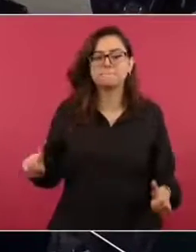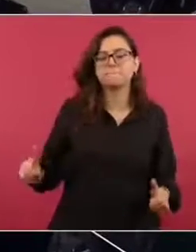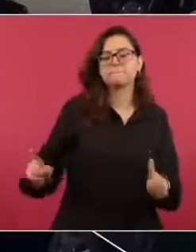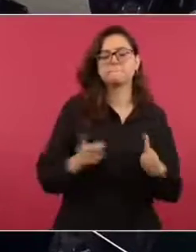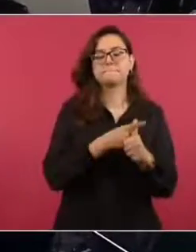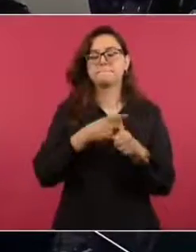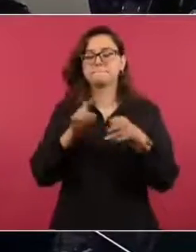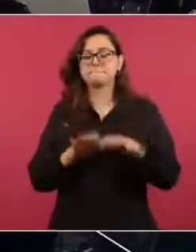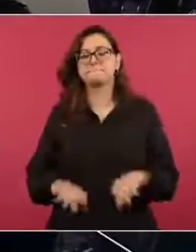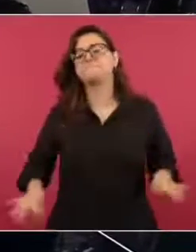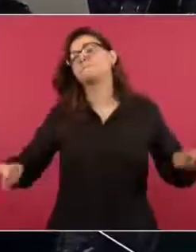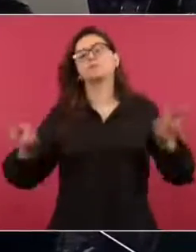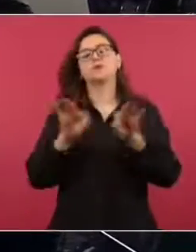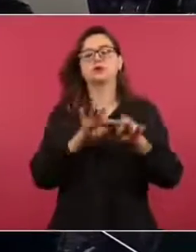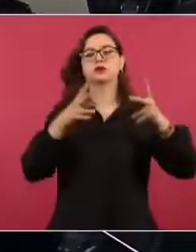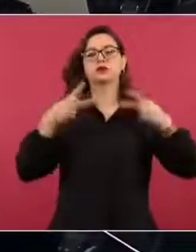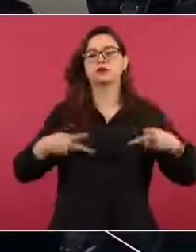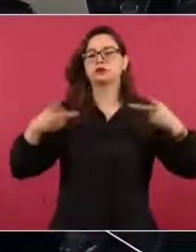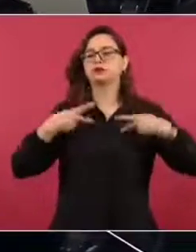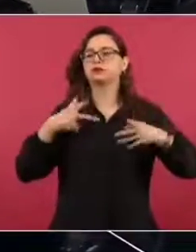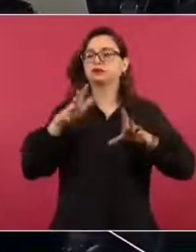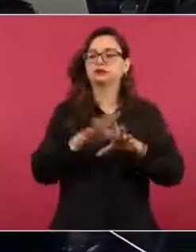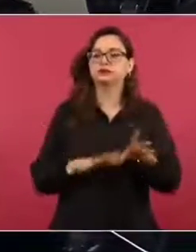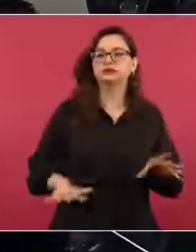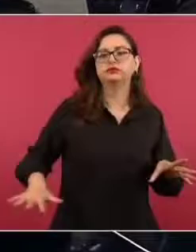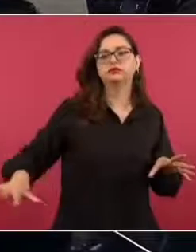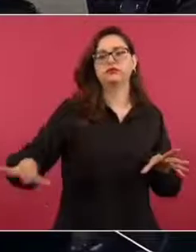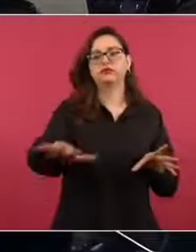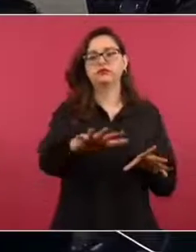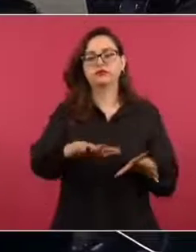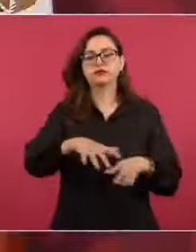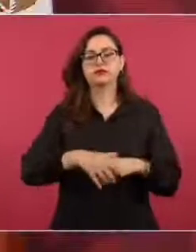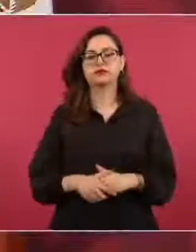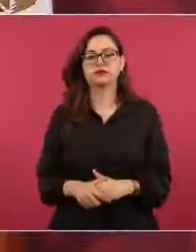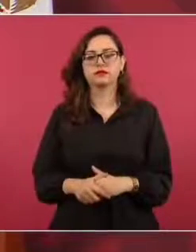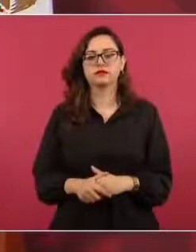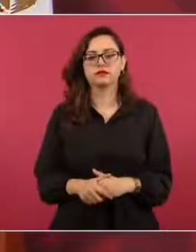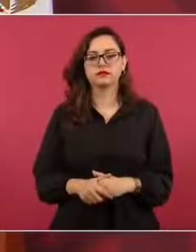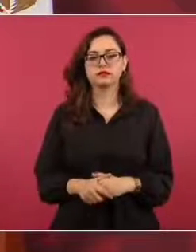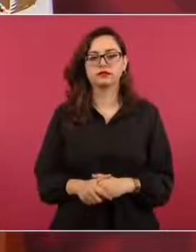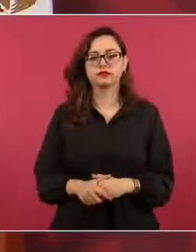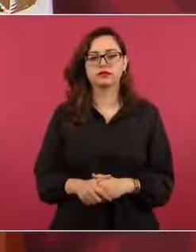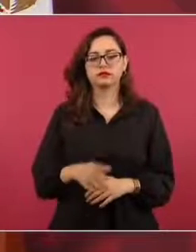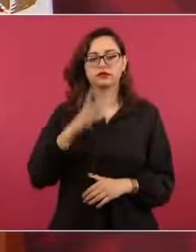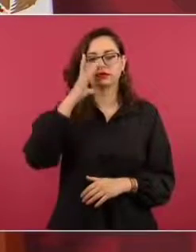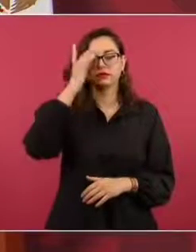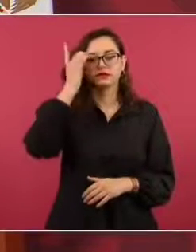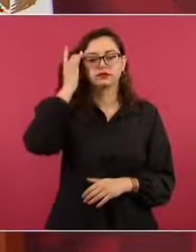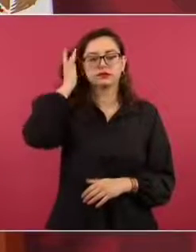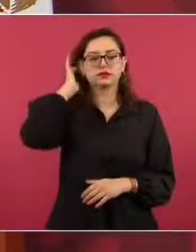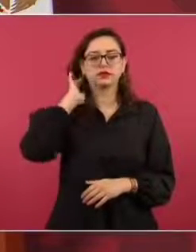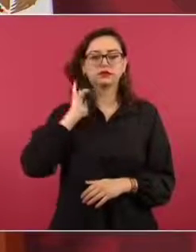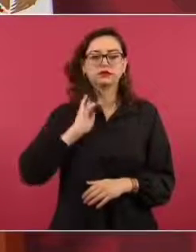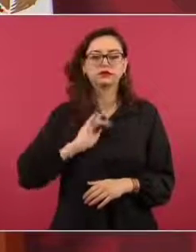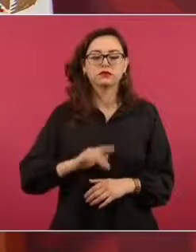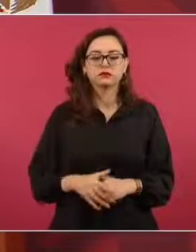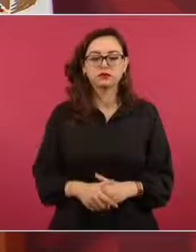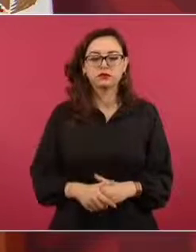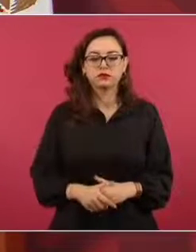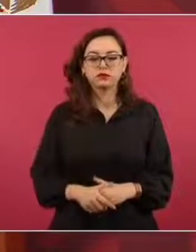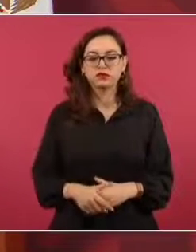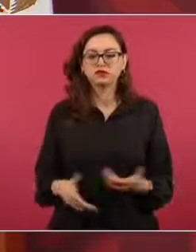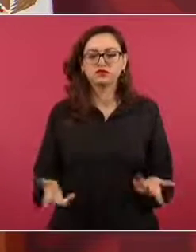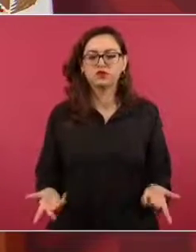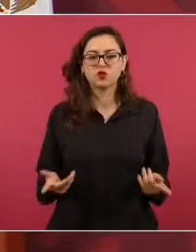de los mexicanos. Esto no tiene que ver con intereses